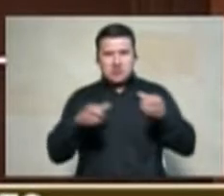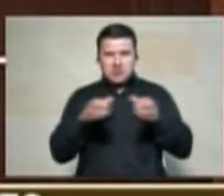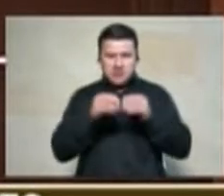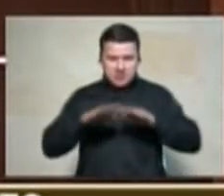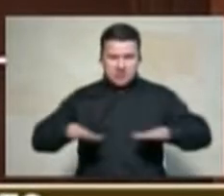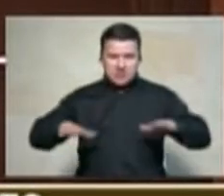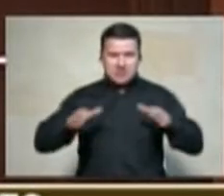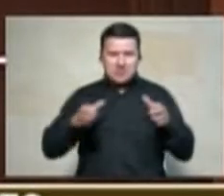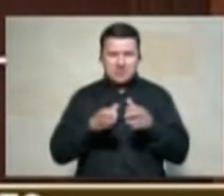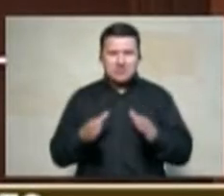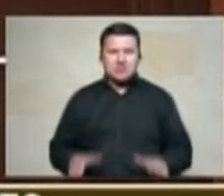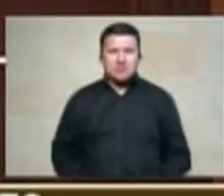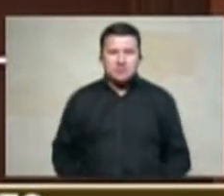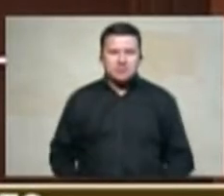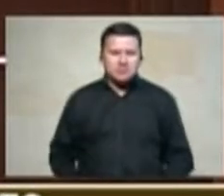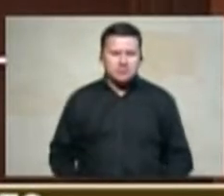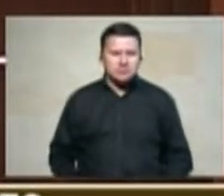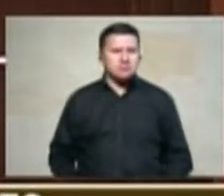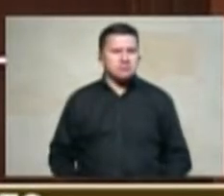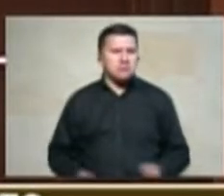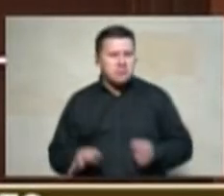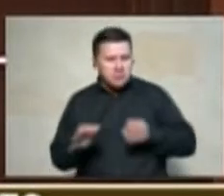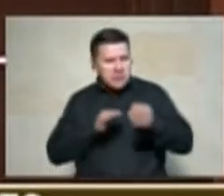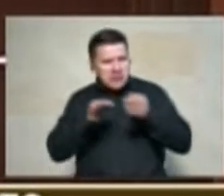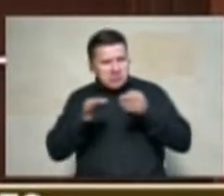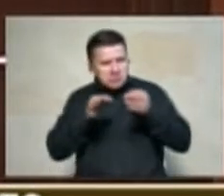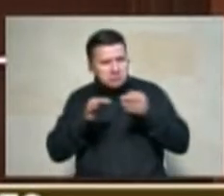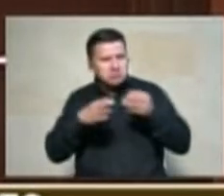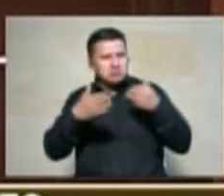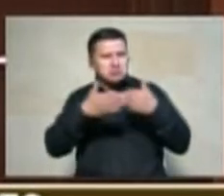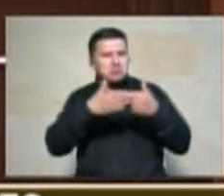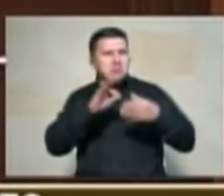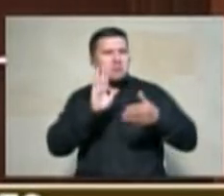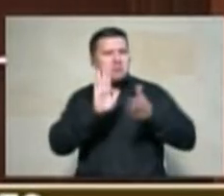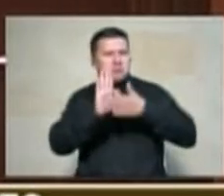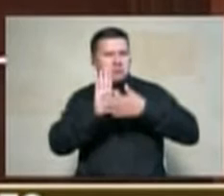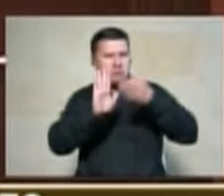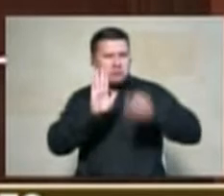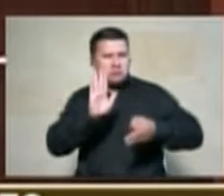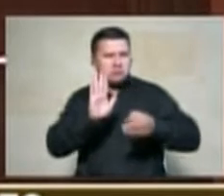haremos la explicación y por supuesto las precisiones del caso